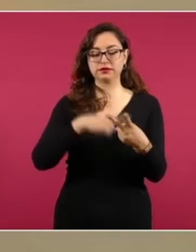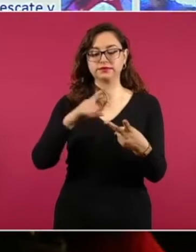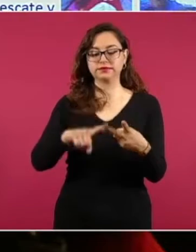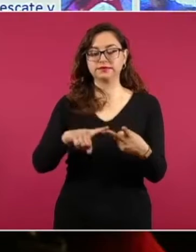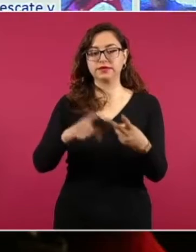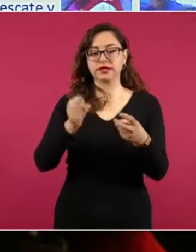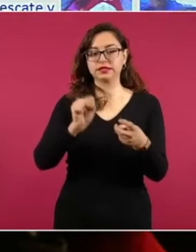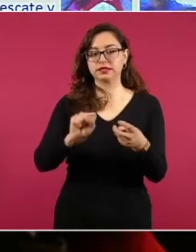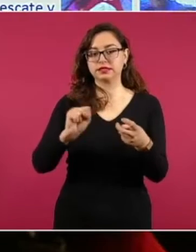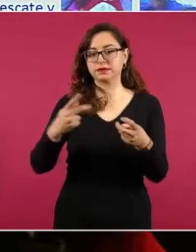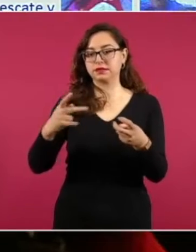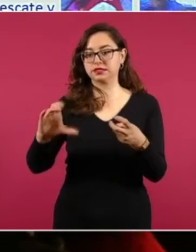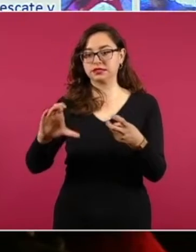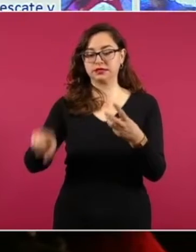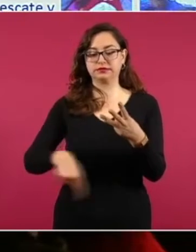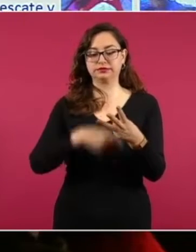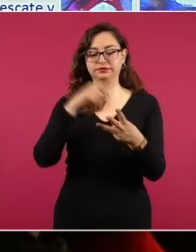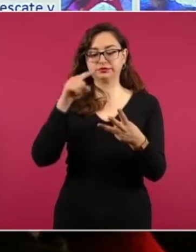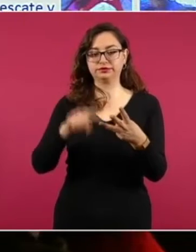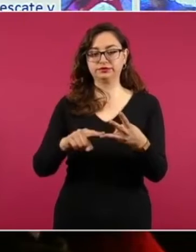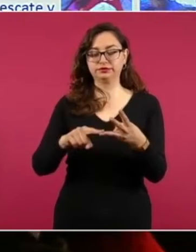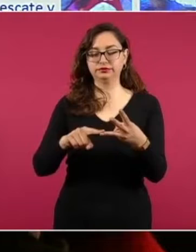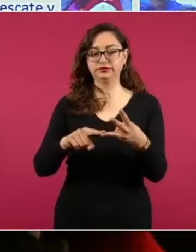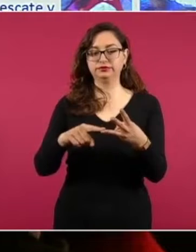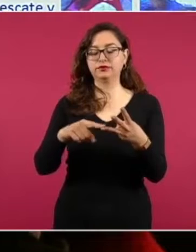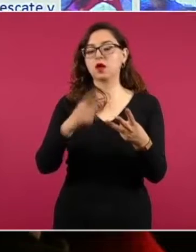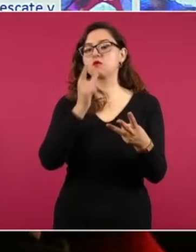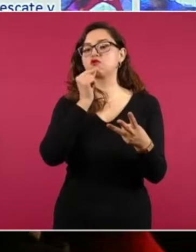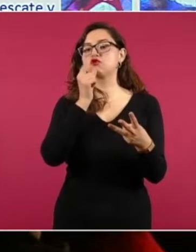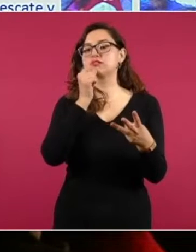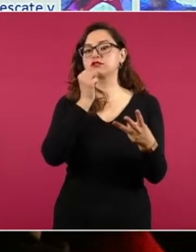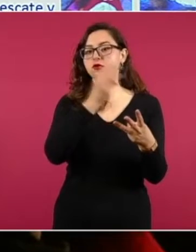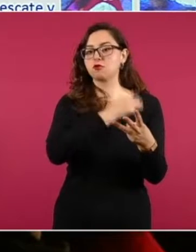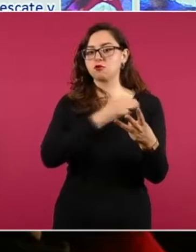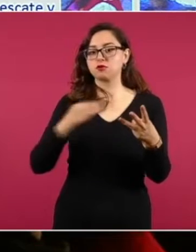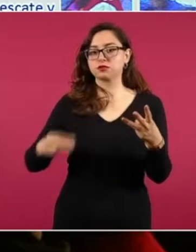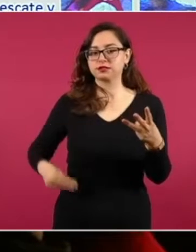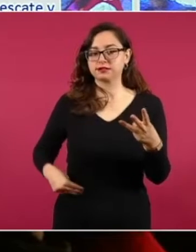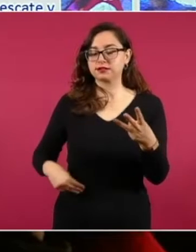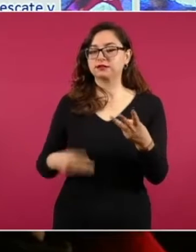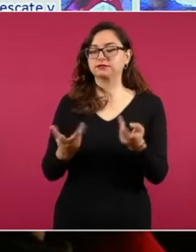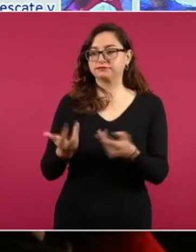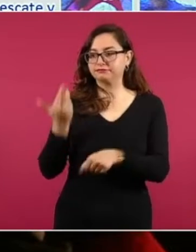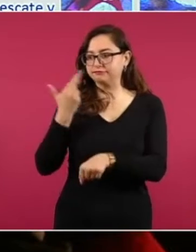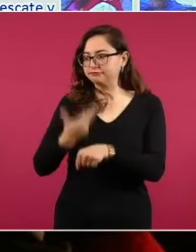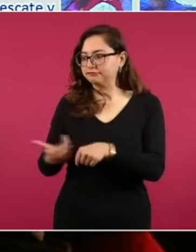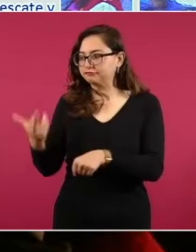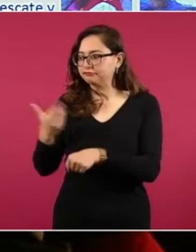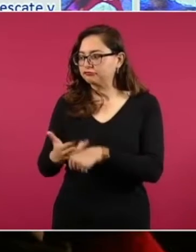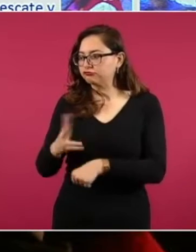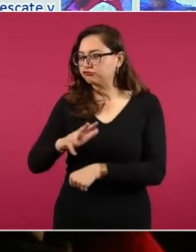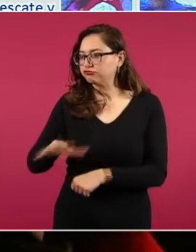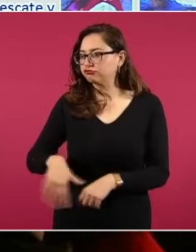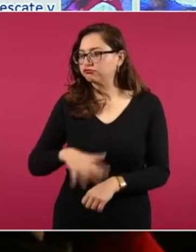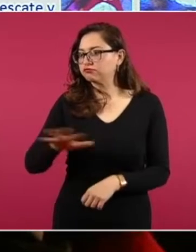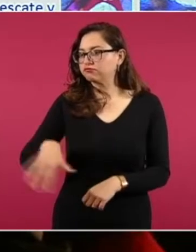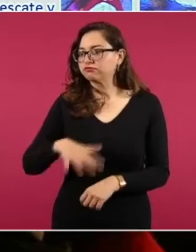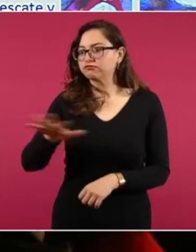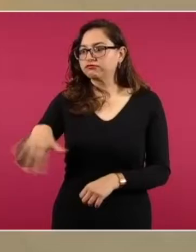Seguridad y la Policía Municipal de Huehuetoca. Se estuvo en contacto permanente con el fiscal